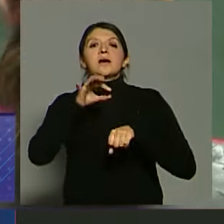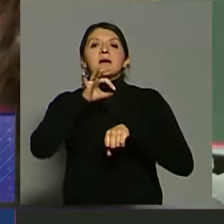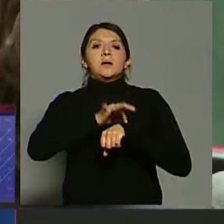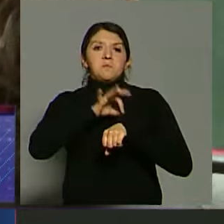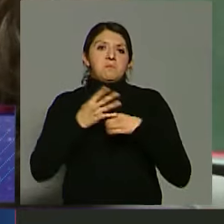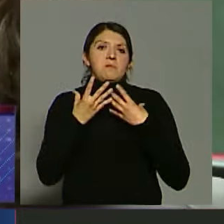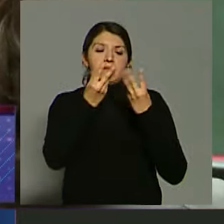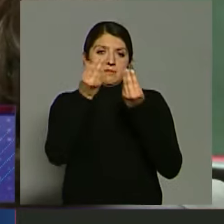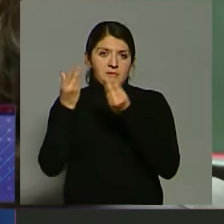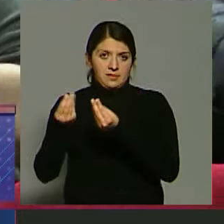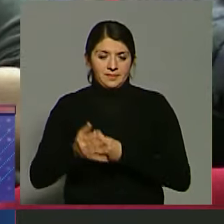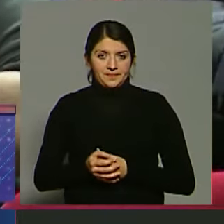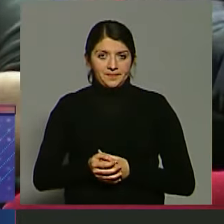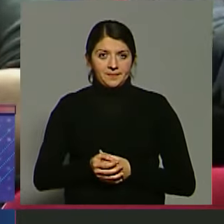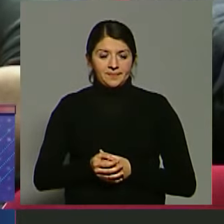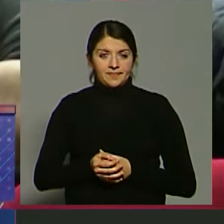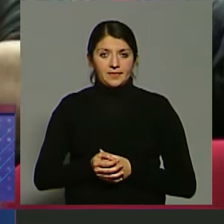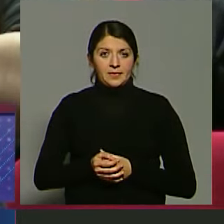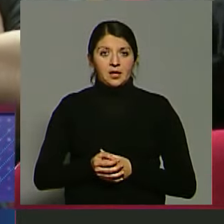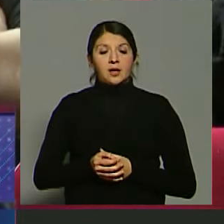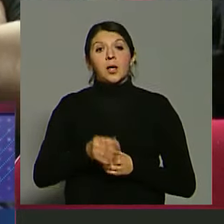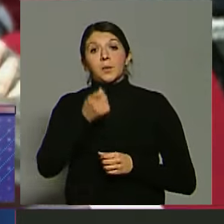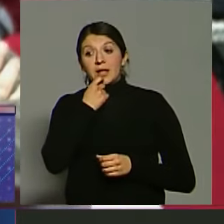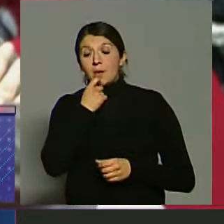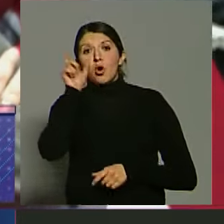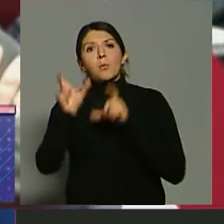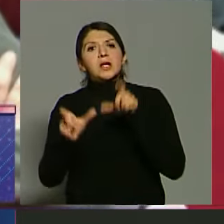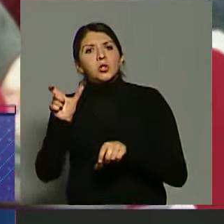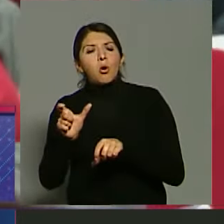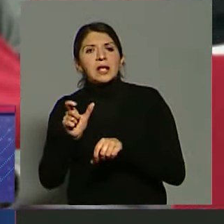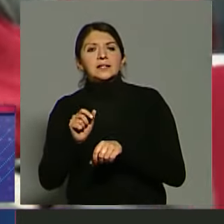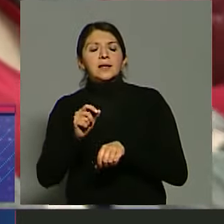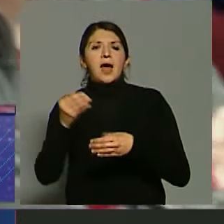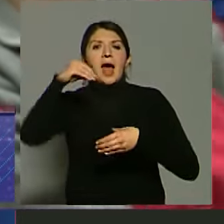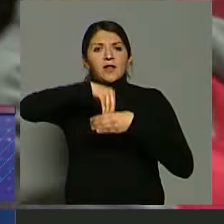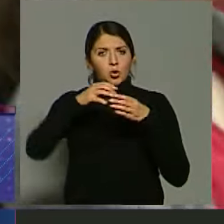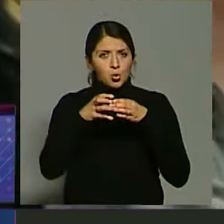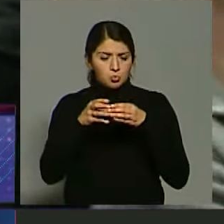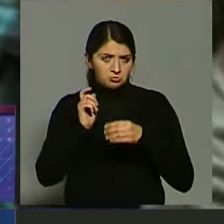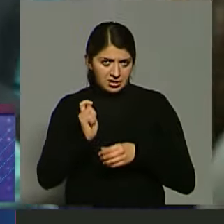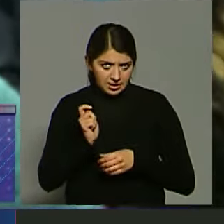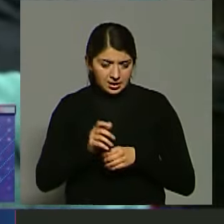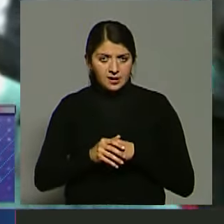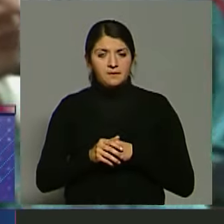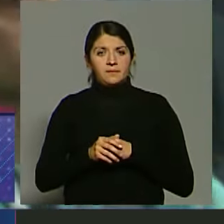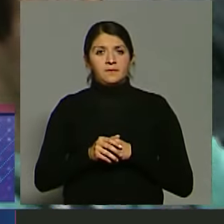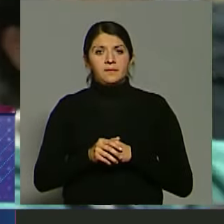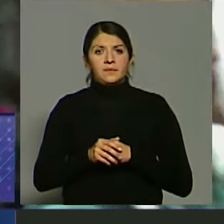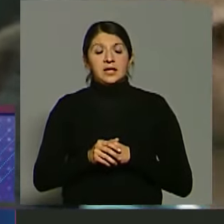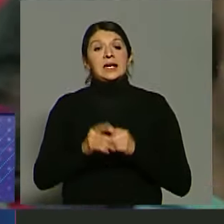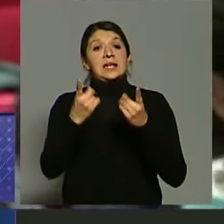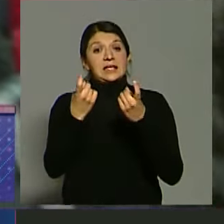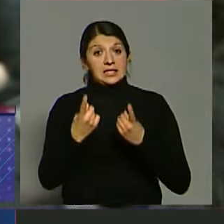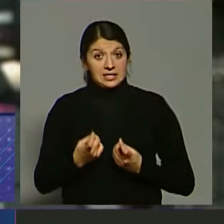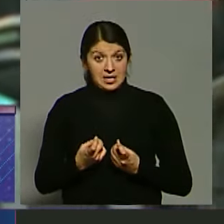Para acceder a ser buenos o buenas candidatos o candidatas y devenir expatriados y expatriadas, necesitamos no